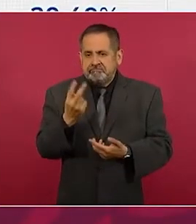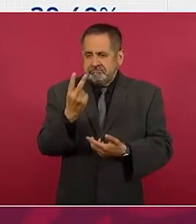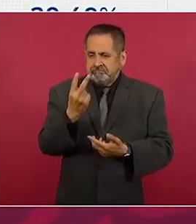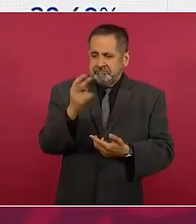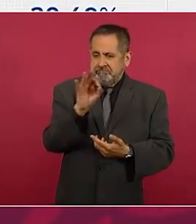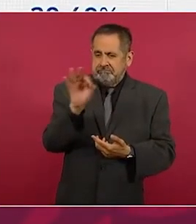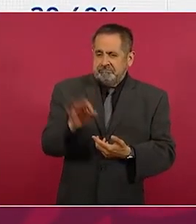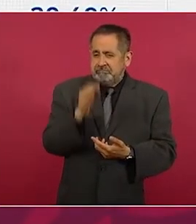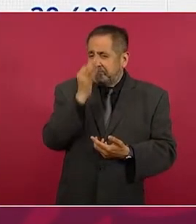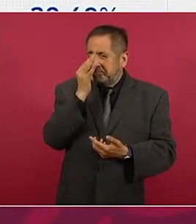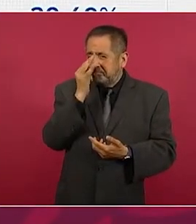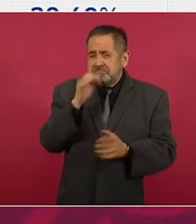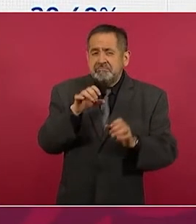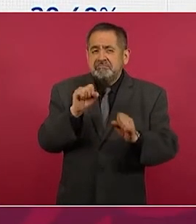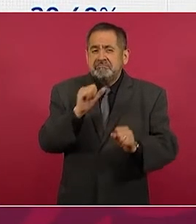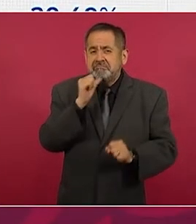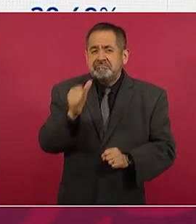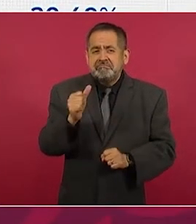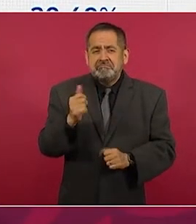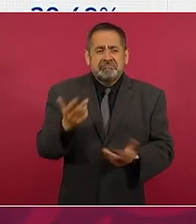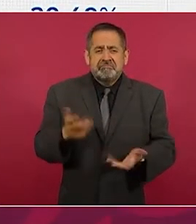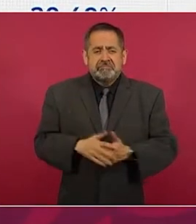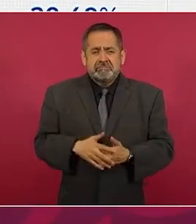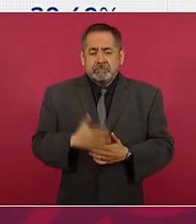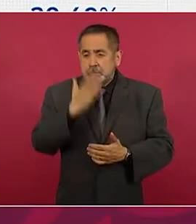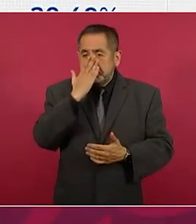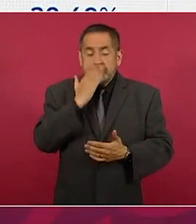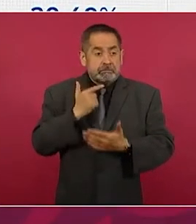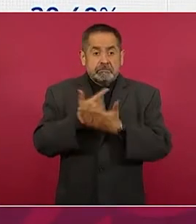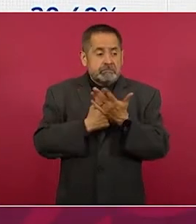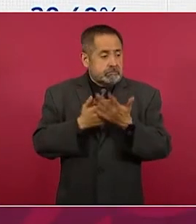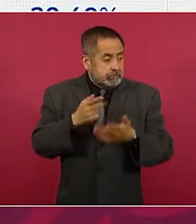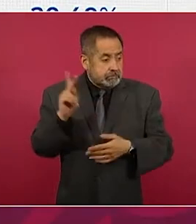no tiene registro,